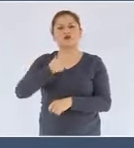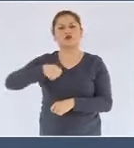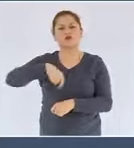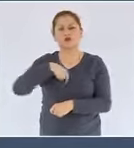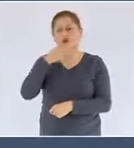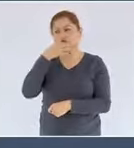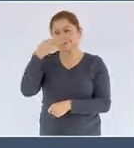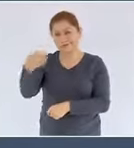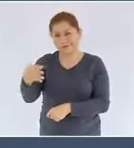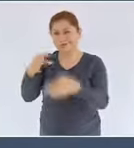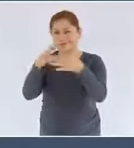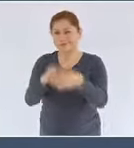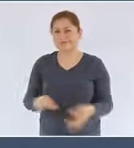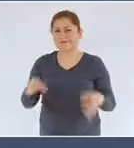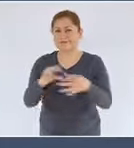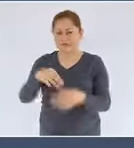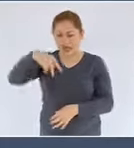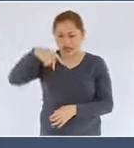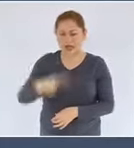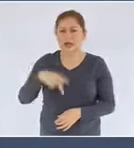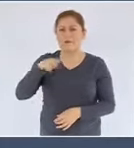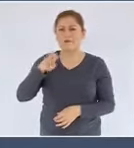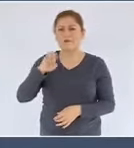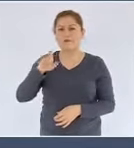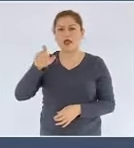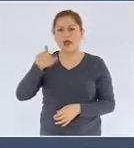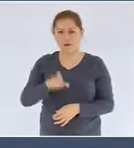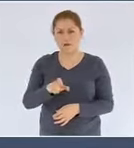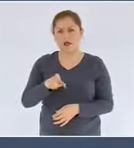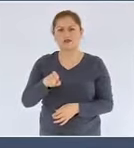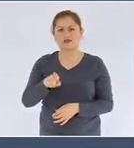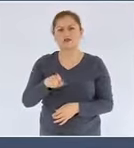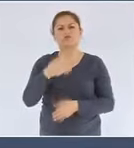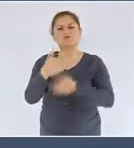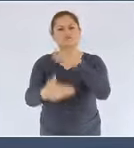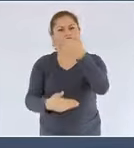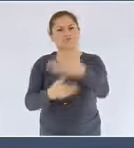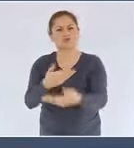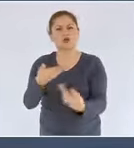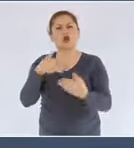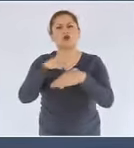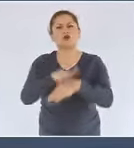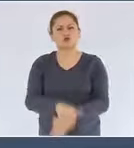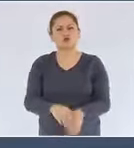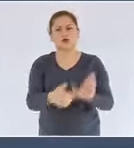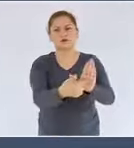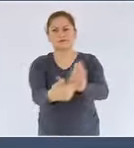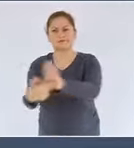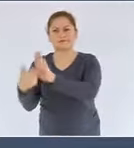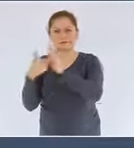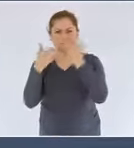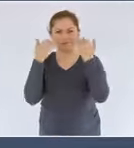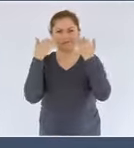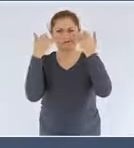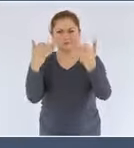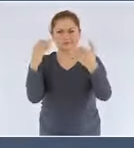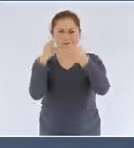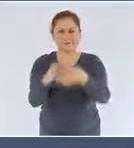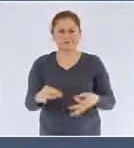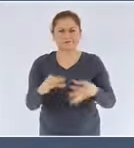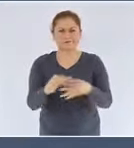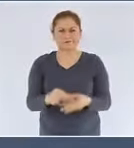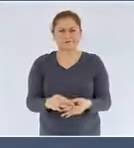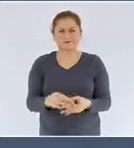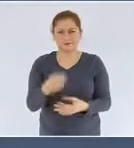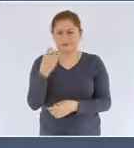Mexicanos se da un paso adelante en materia de transparencia y rendición de cuentas. En un hecho